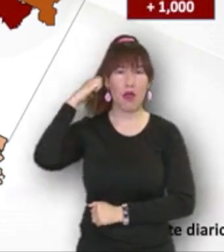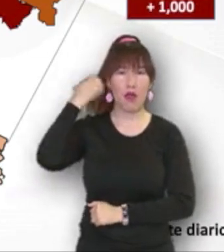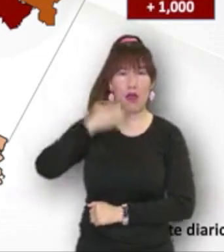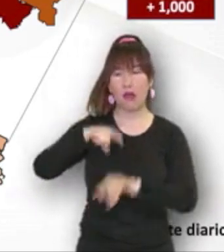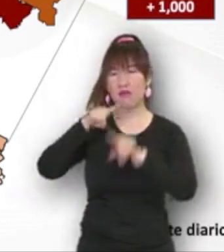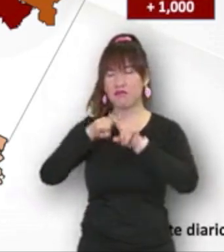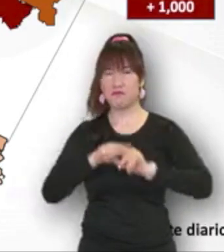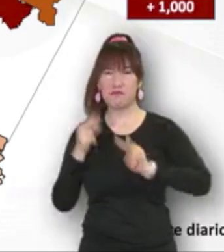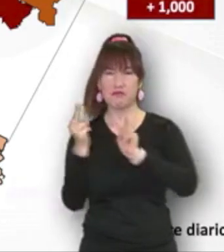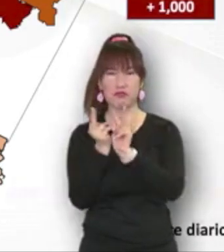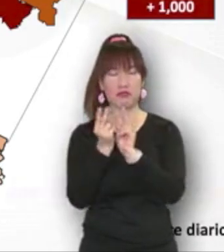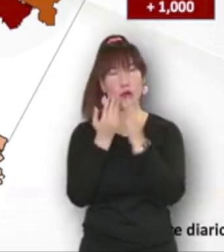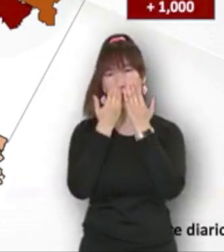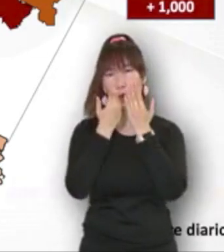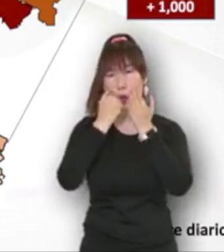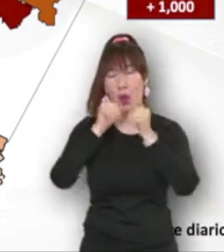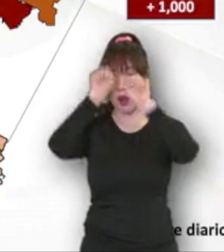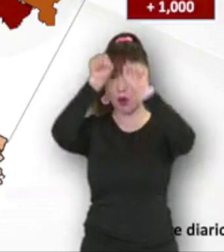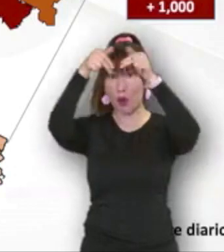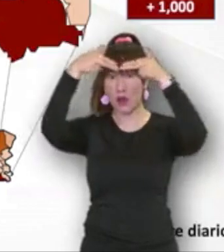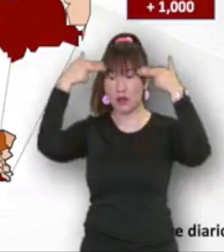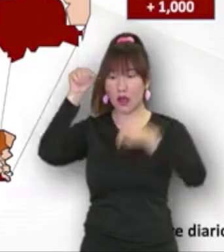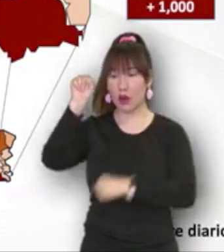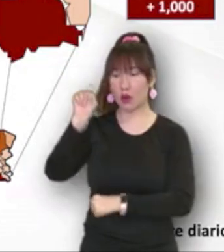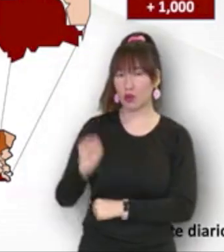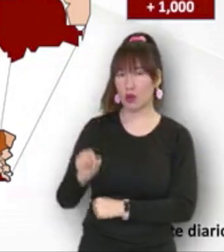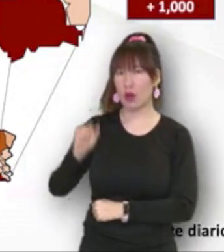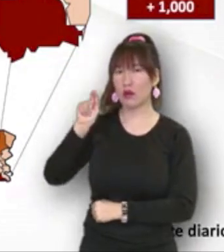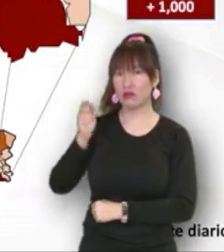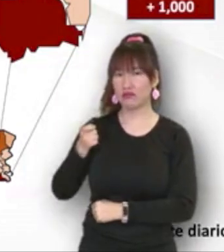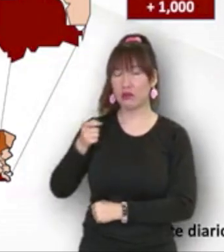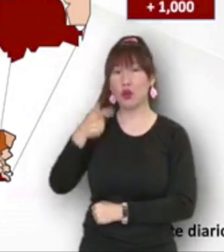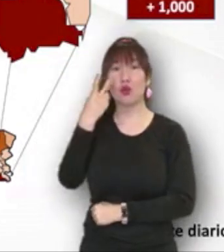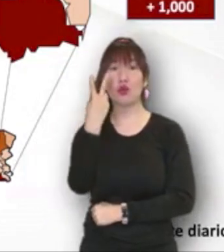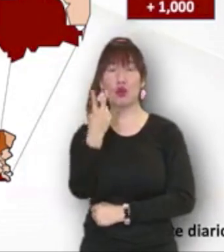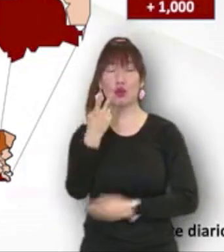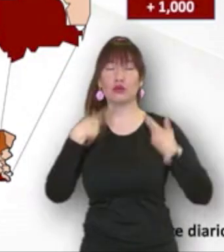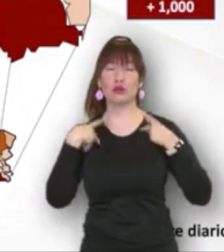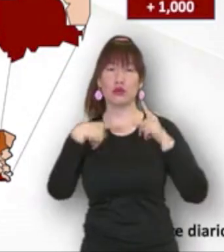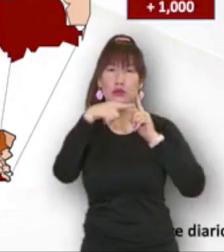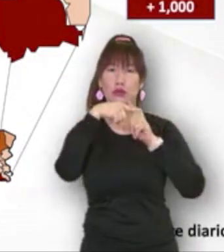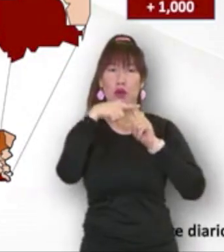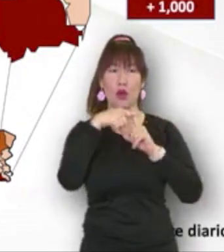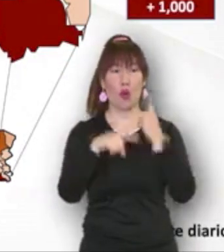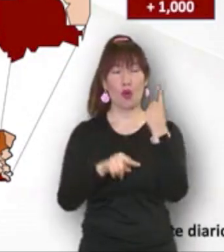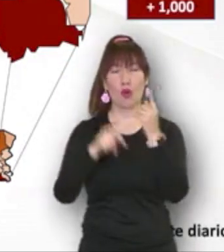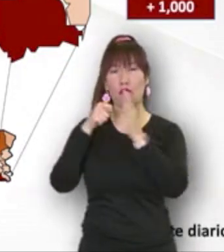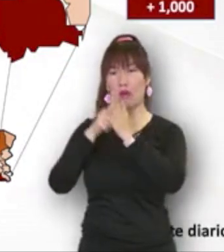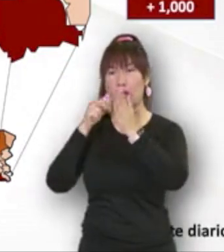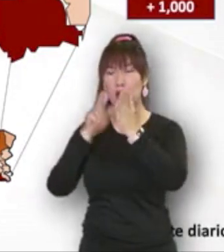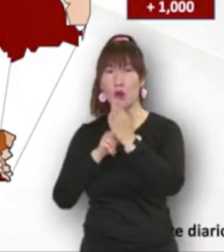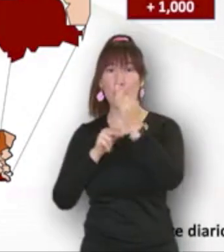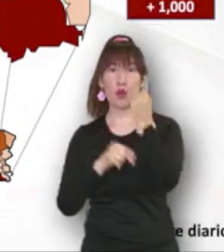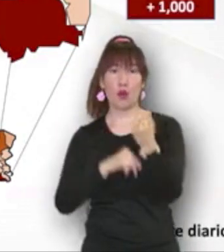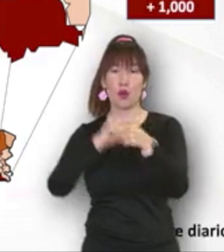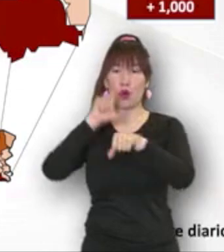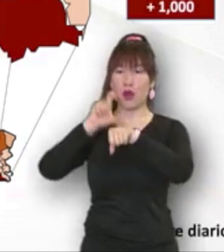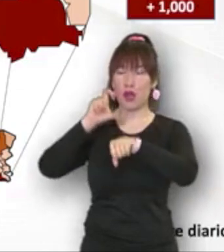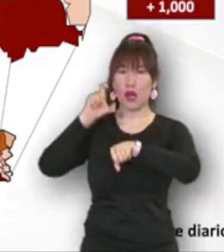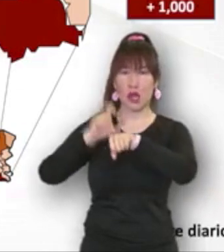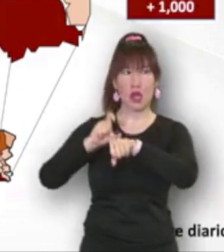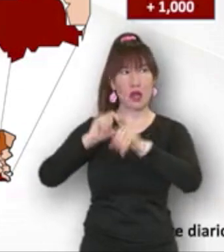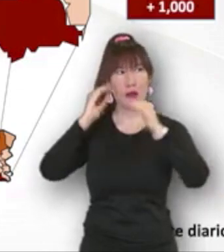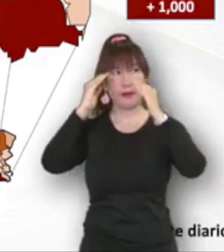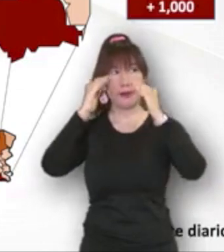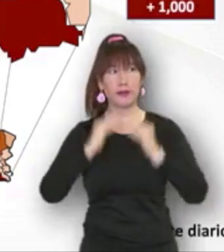están alrededor. En la zona de la Huasteca Sur estamos teniendo un incremento de dos casos, uno en Tamazunchale, uno en Jilitla y también